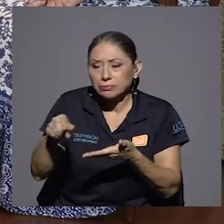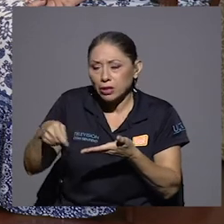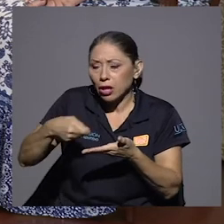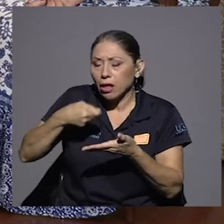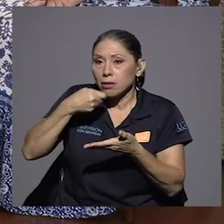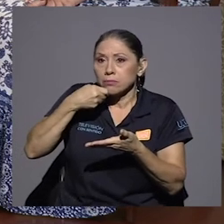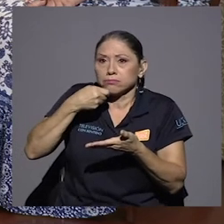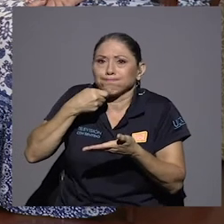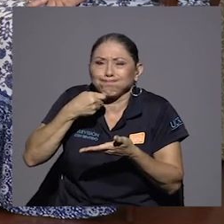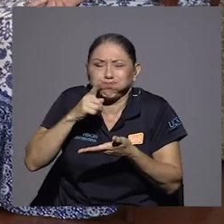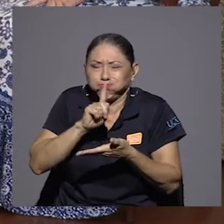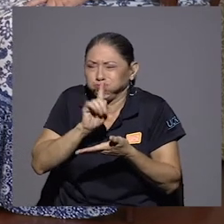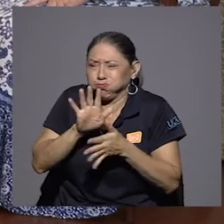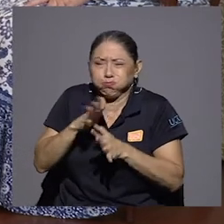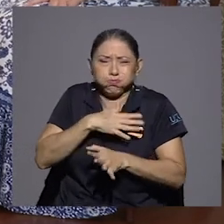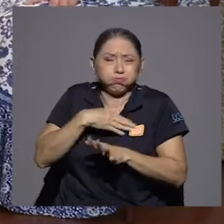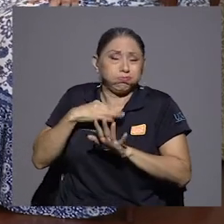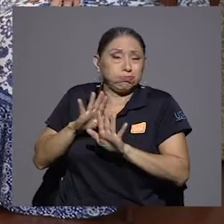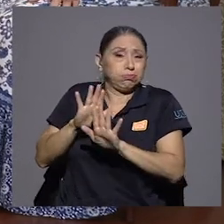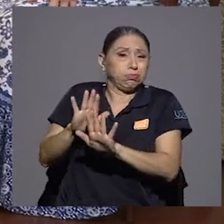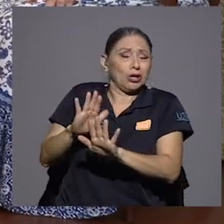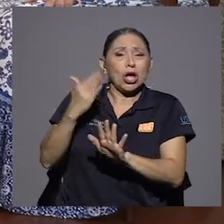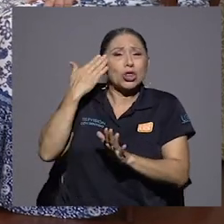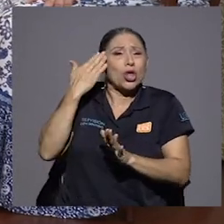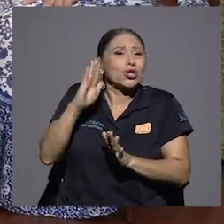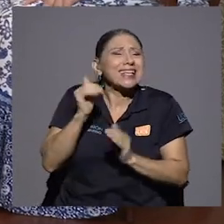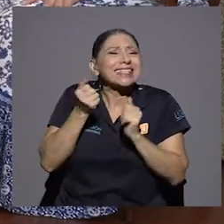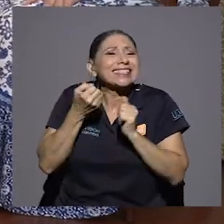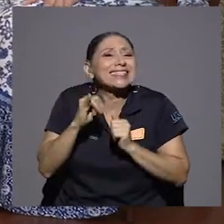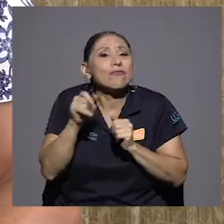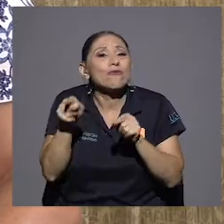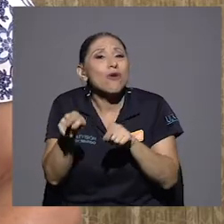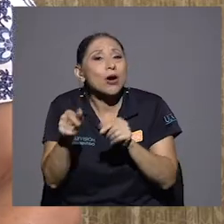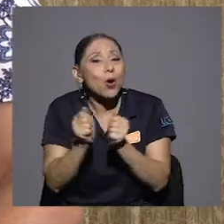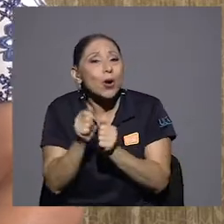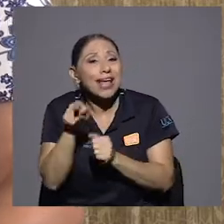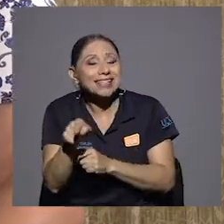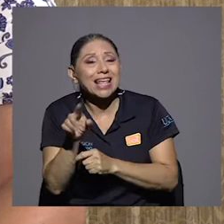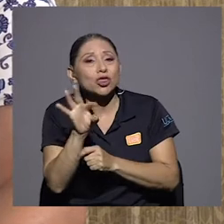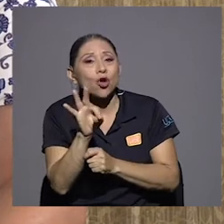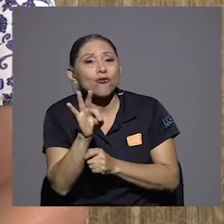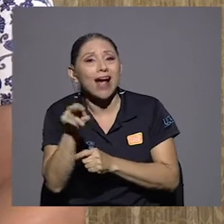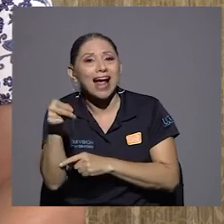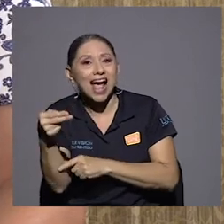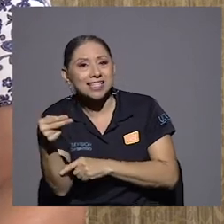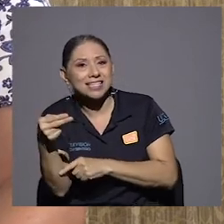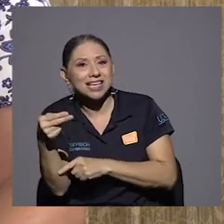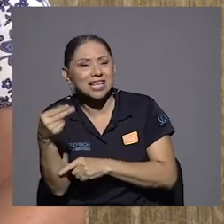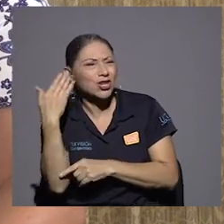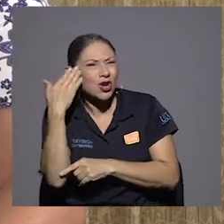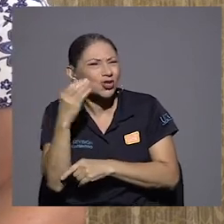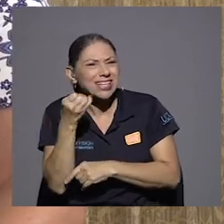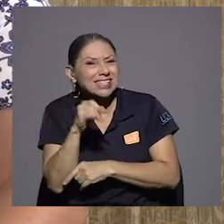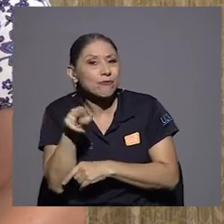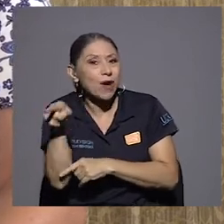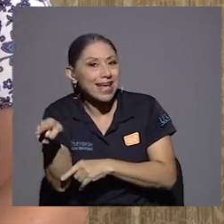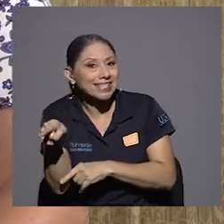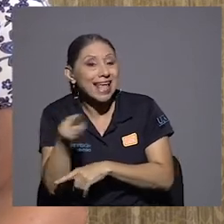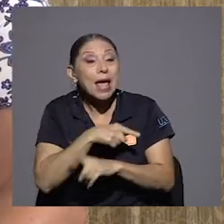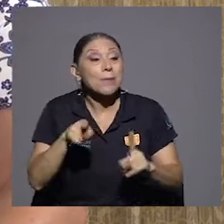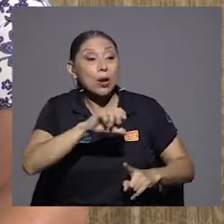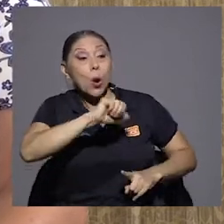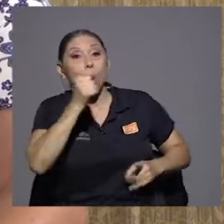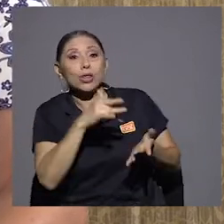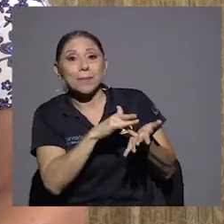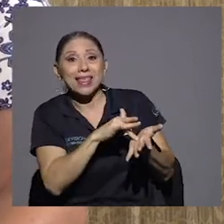Y yo no sé si fue con el Torfan H, pero yo abrí una medicina y me la tomé sin permiso de papi. Esa es, esa es.